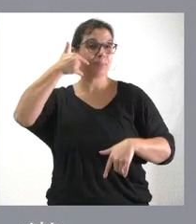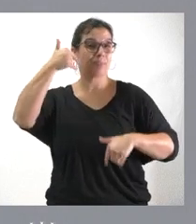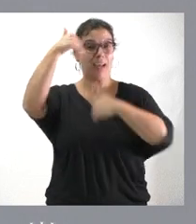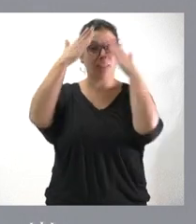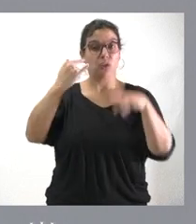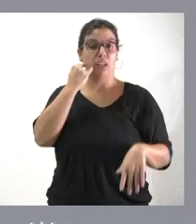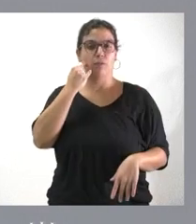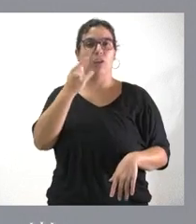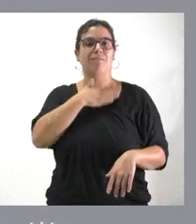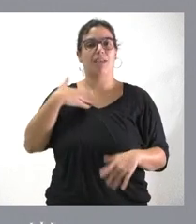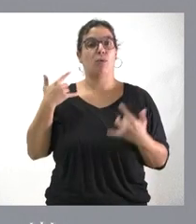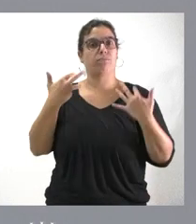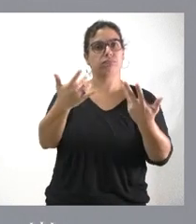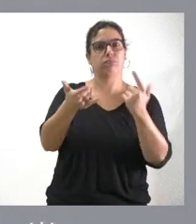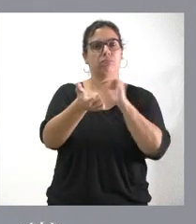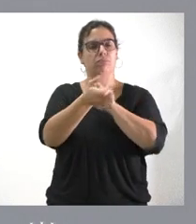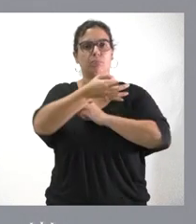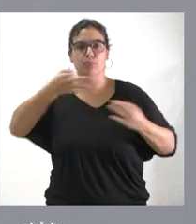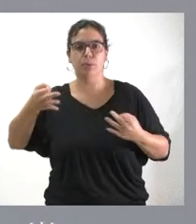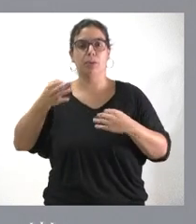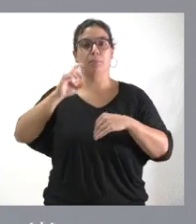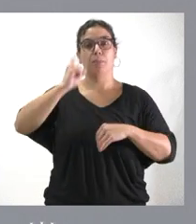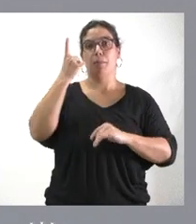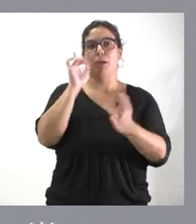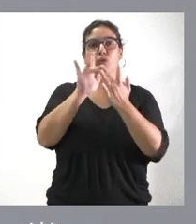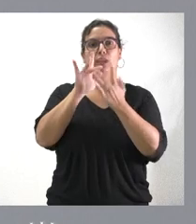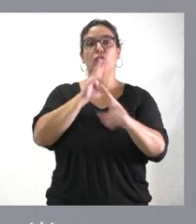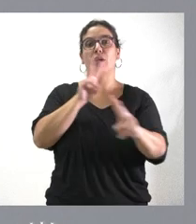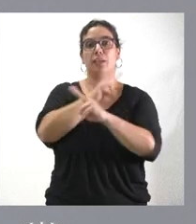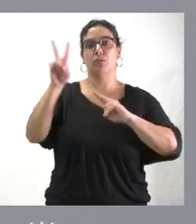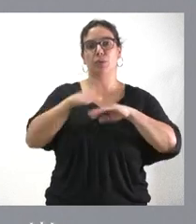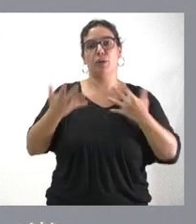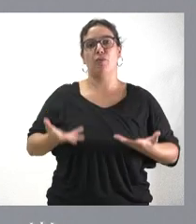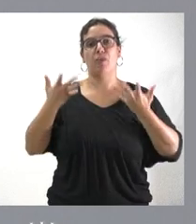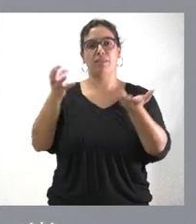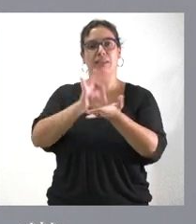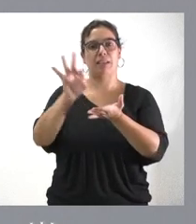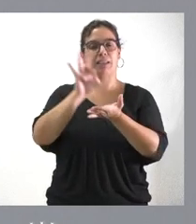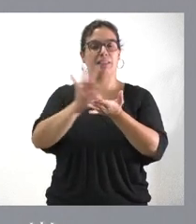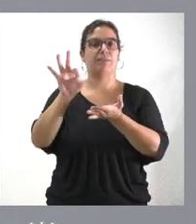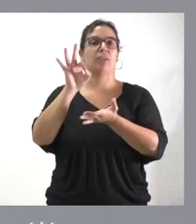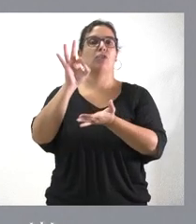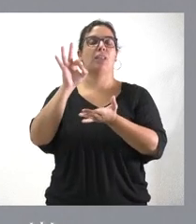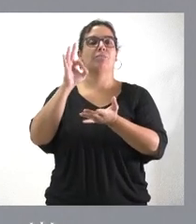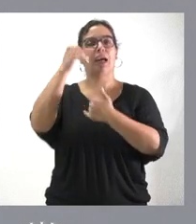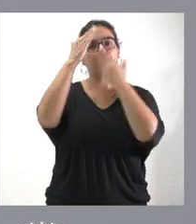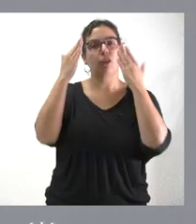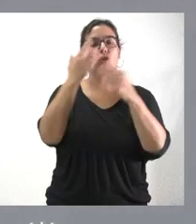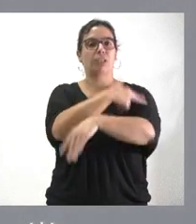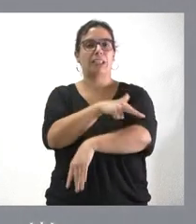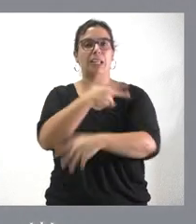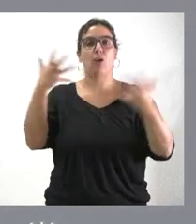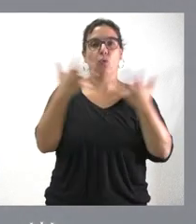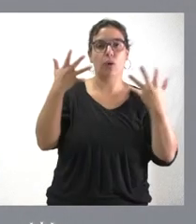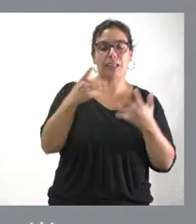eficaz como primera línea de respuesta a los usuarios para prestar el servicio de atención sanitaria urgente y de emergencias en el ámbito extrahospitalario